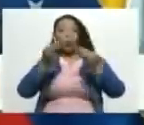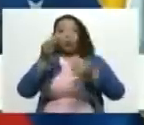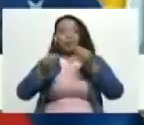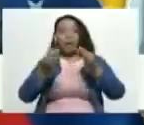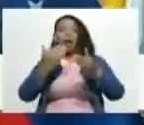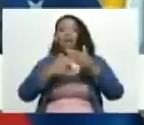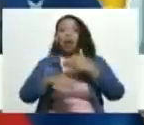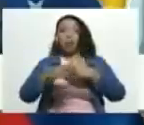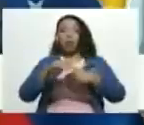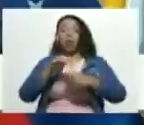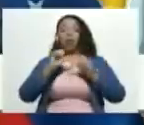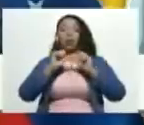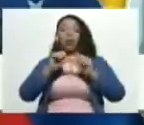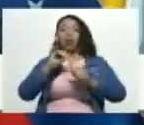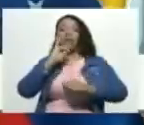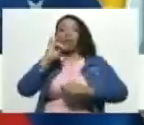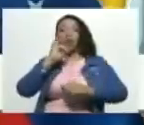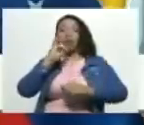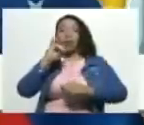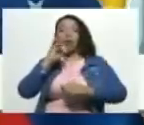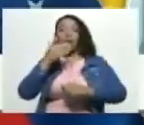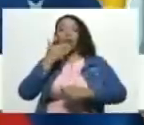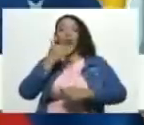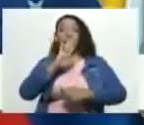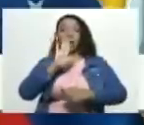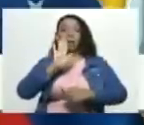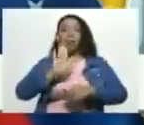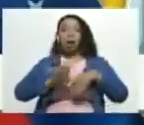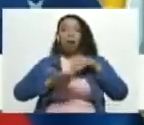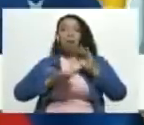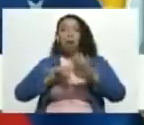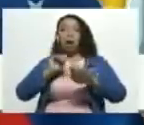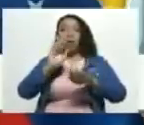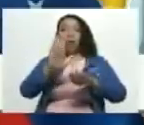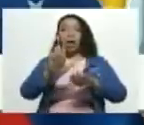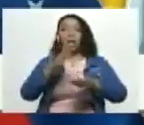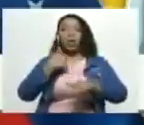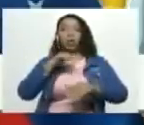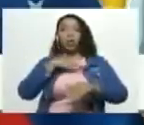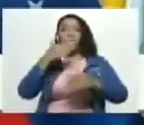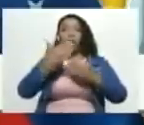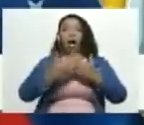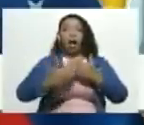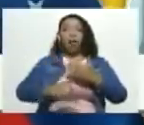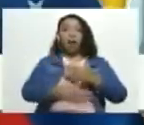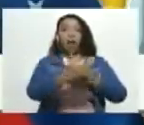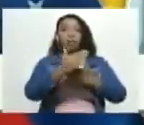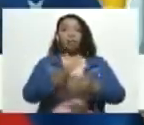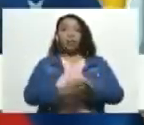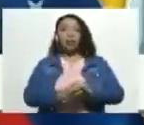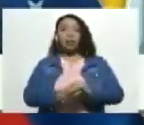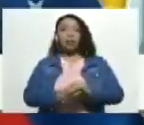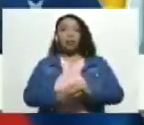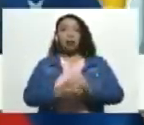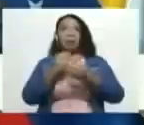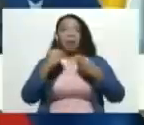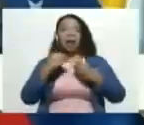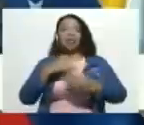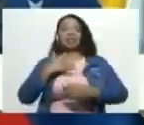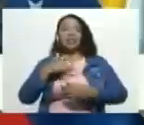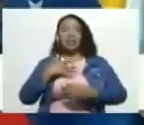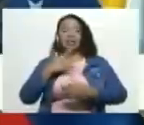vamos a seguir informando de los próximos pasos que estamos adelantando para que efectivamente se sienta